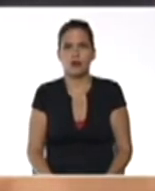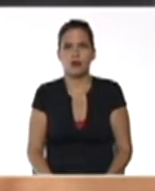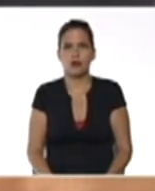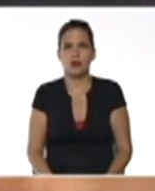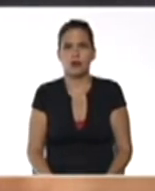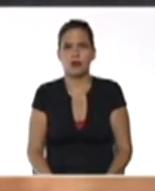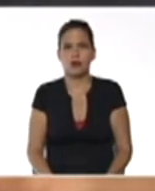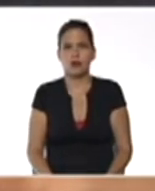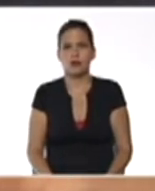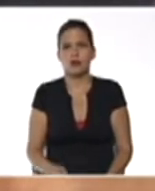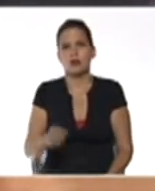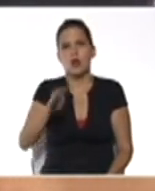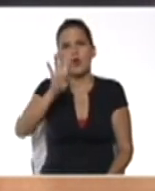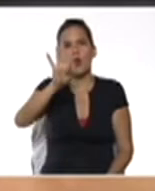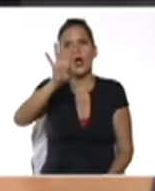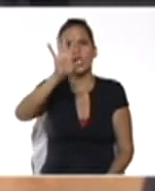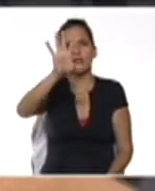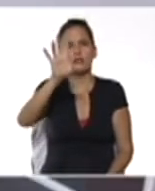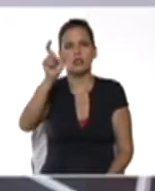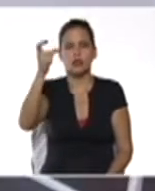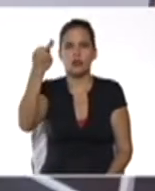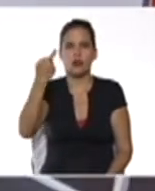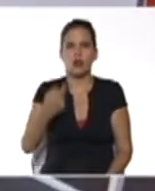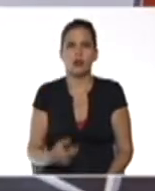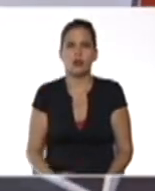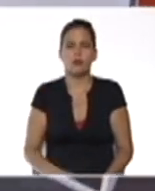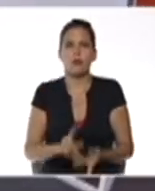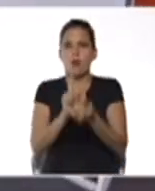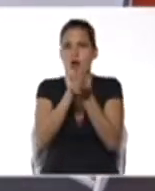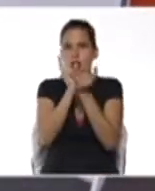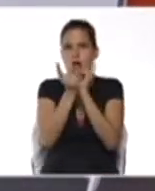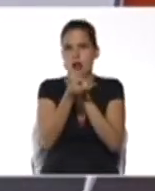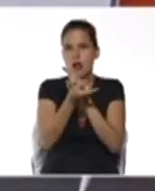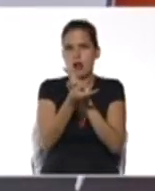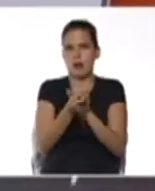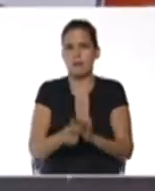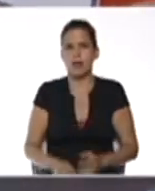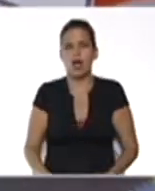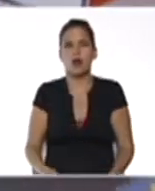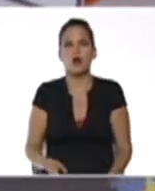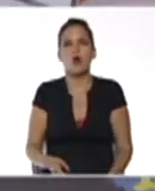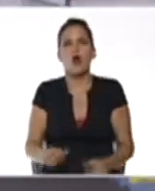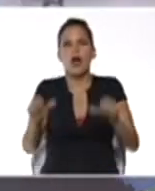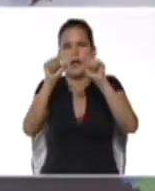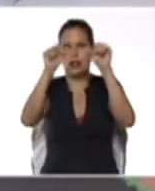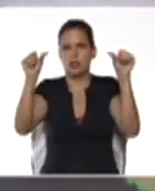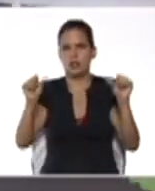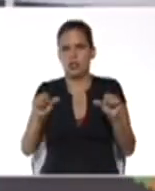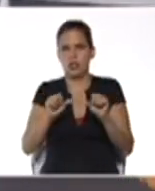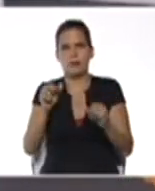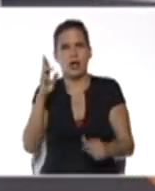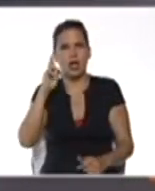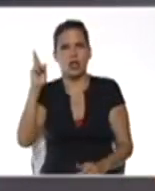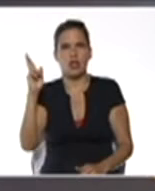elevación de 45 grados vamos a transformarlo al sistema radian